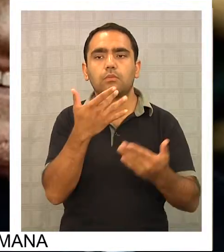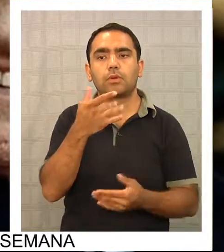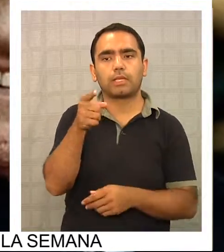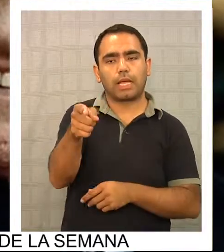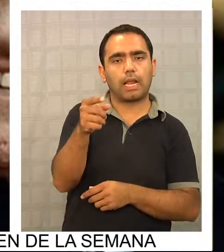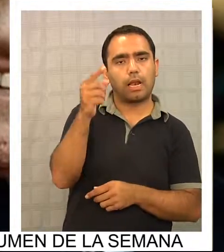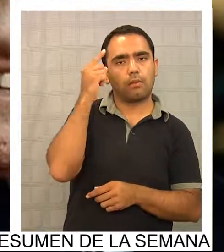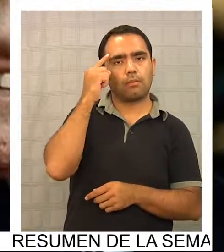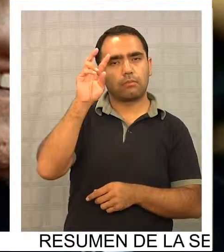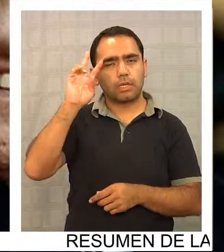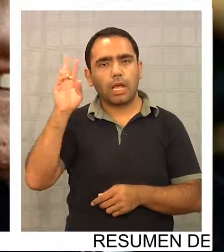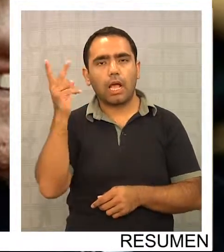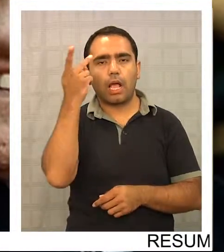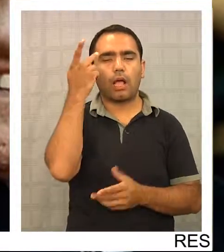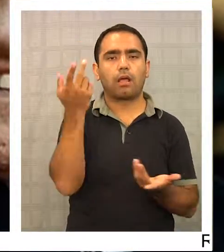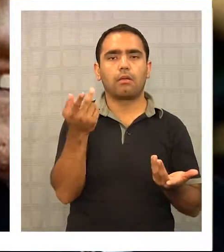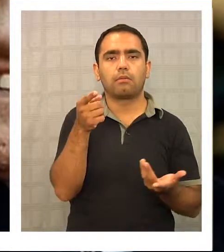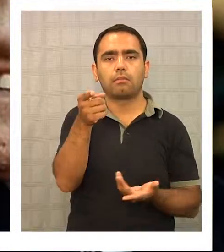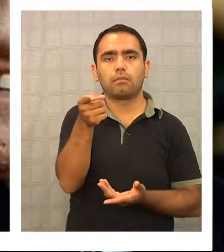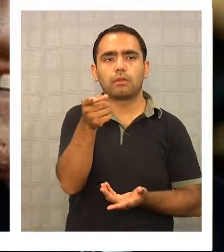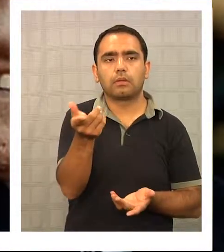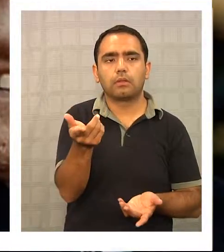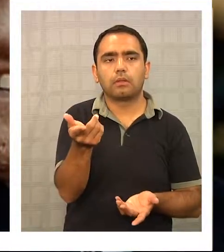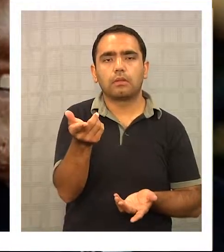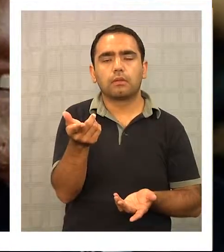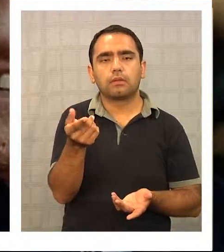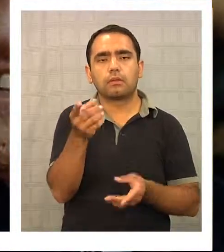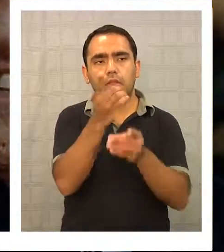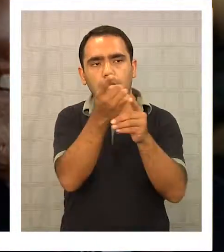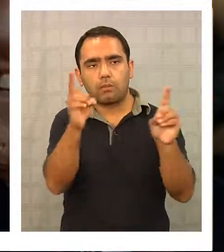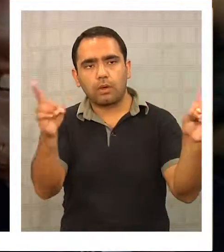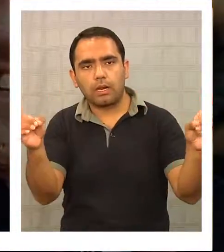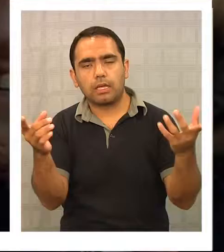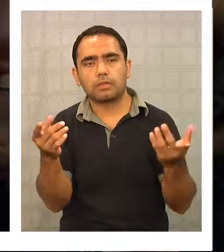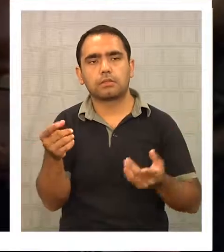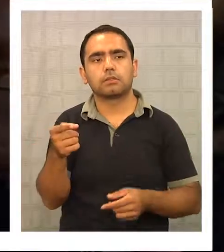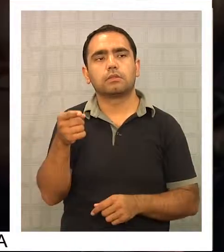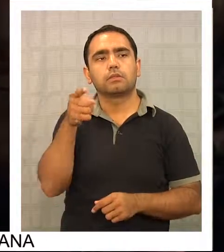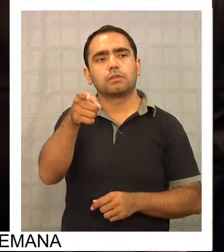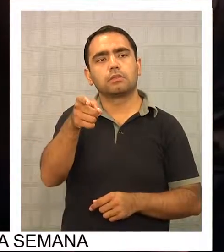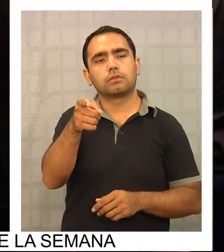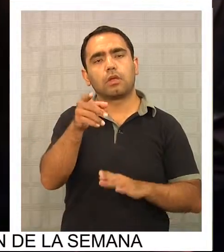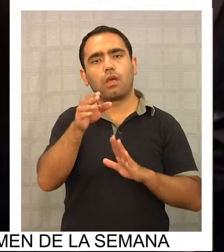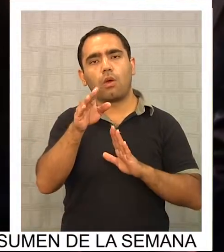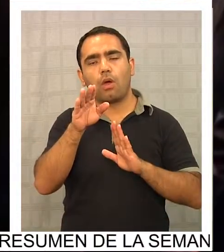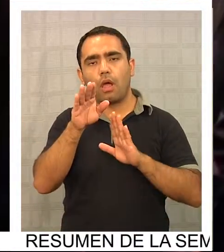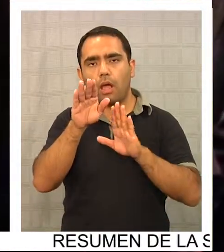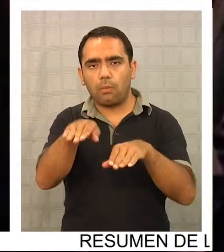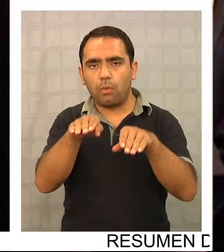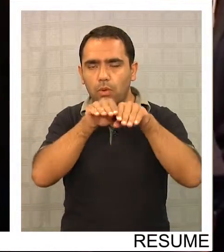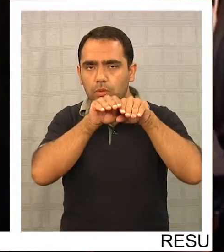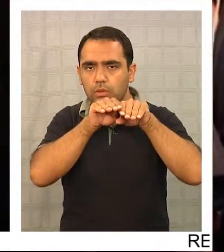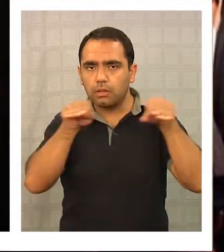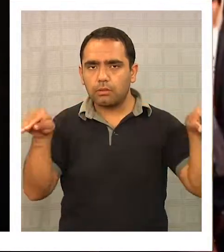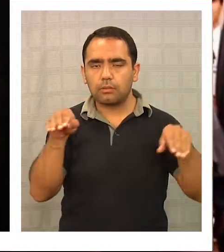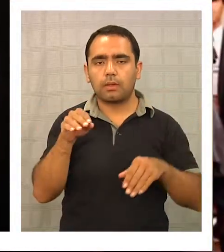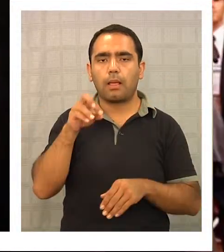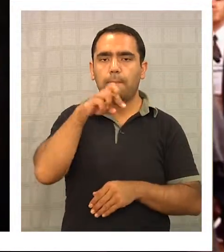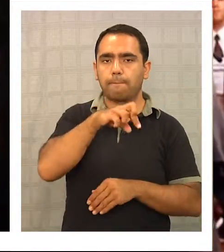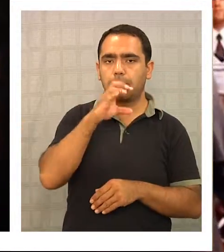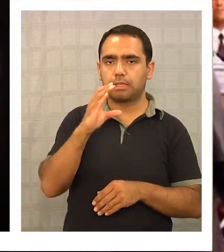postura para ir de candidato por la concentración de partidos por la democracia, donde habiendo un apoyo transversal desde el PC